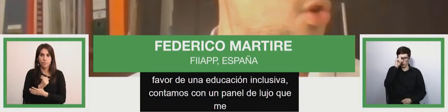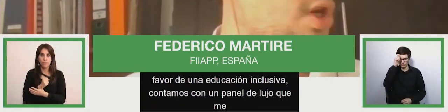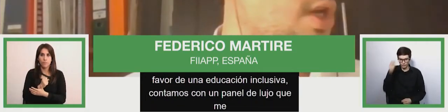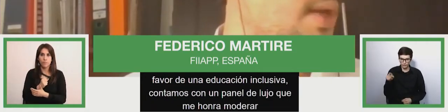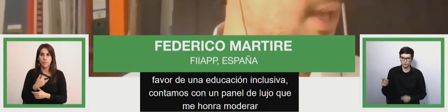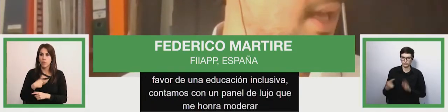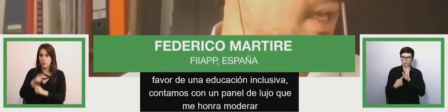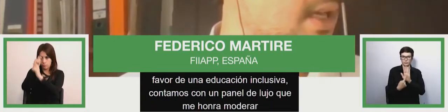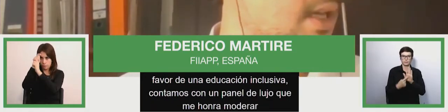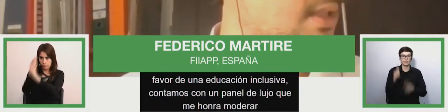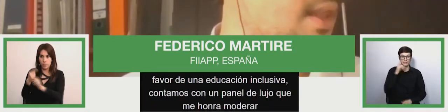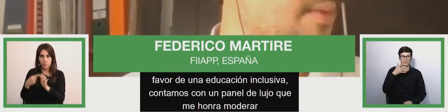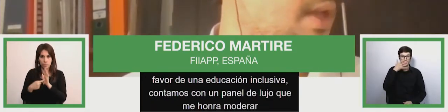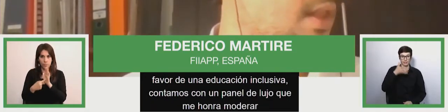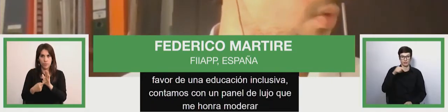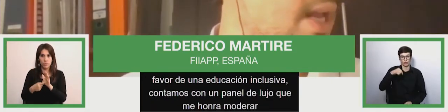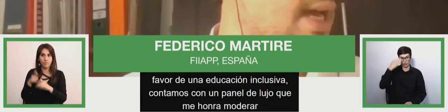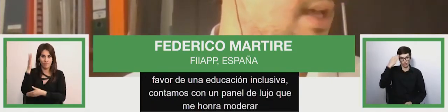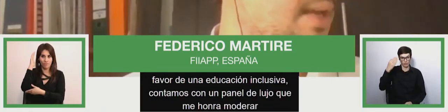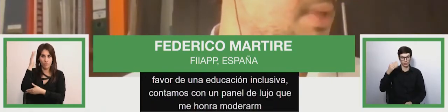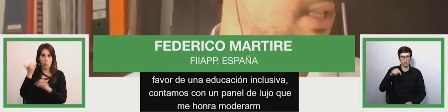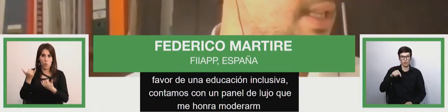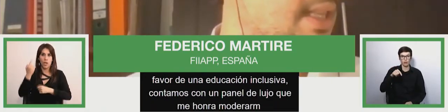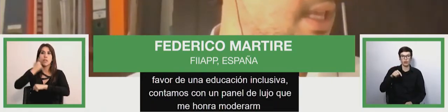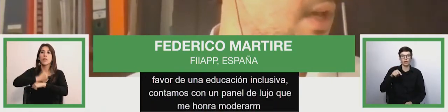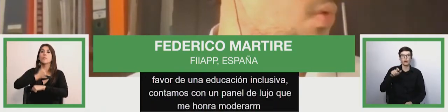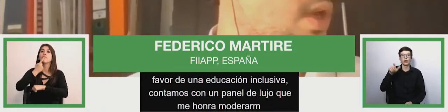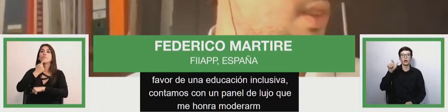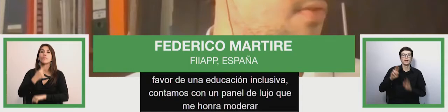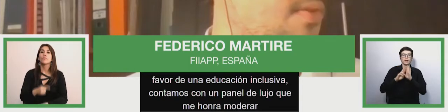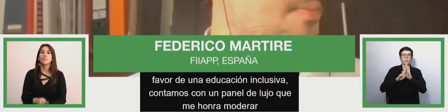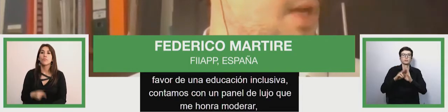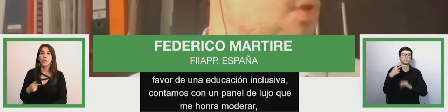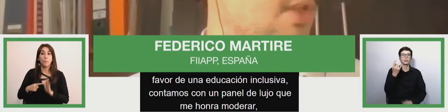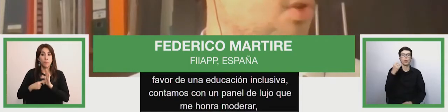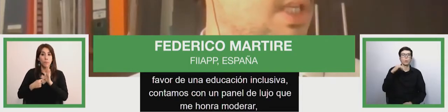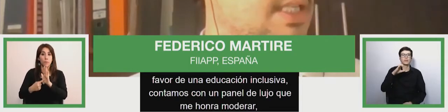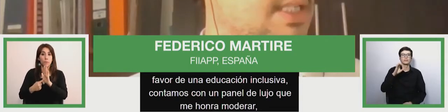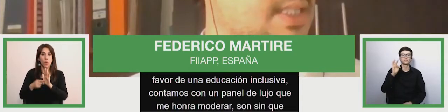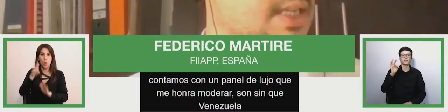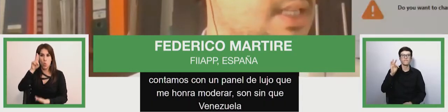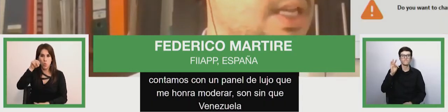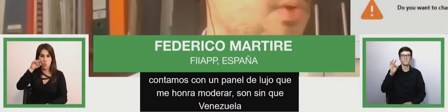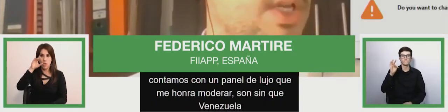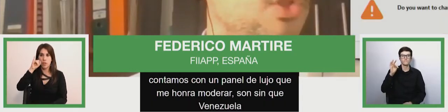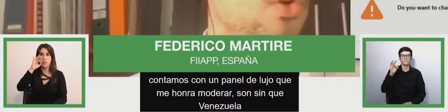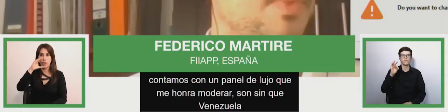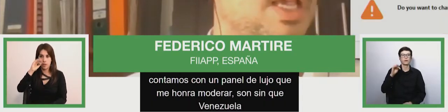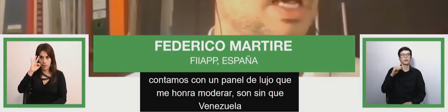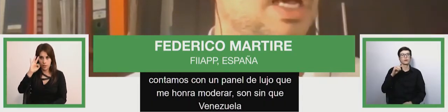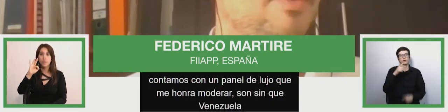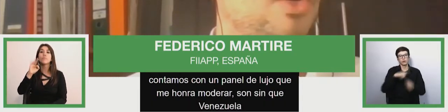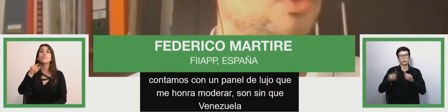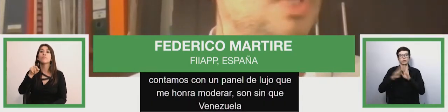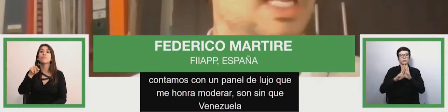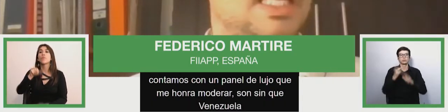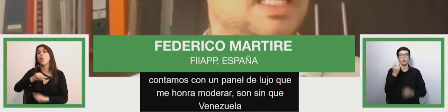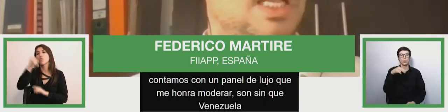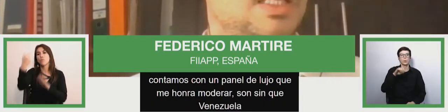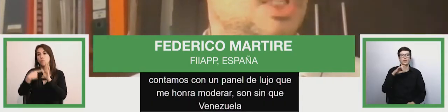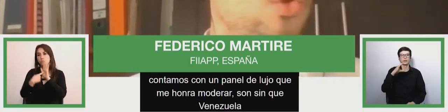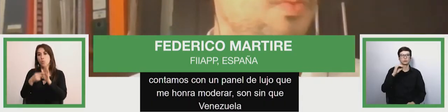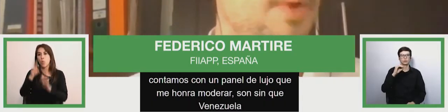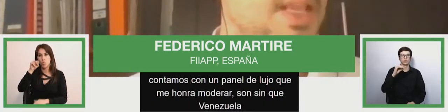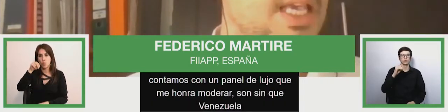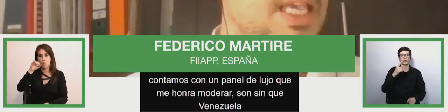son Cintia Berizuela, representante de UNICEF, Manos Antoninis de UNESCO, Javier González